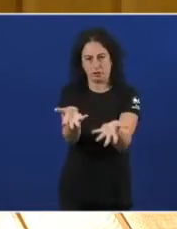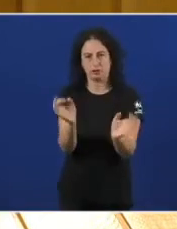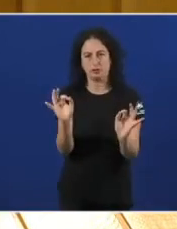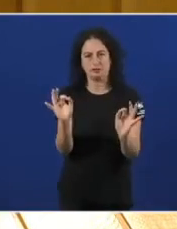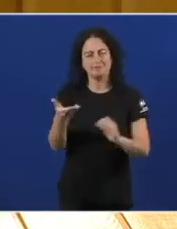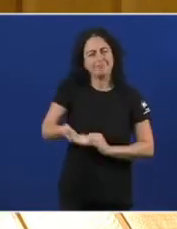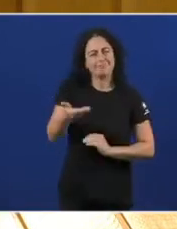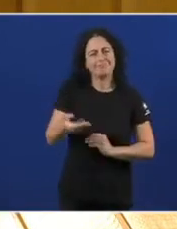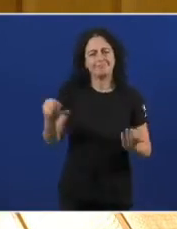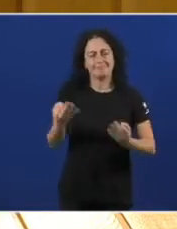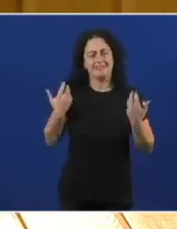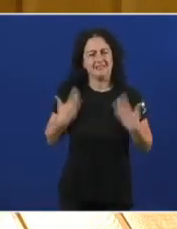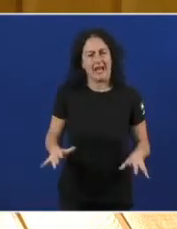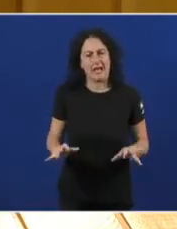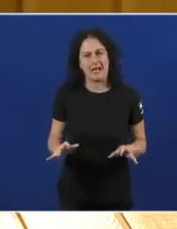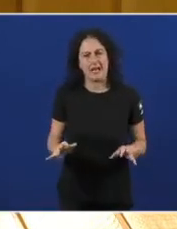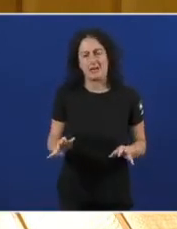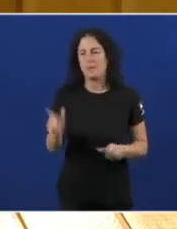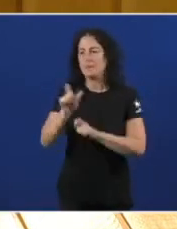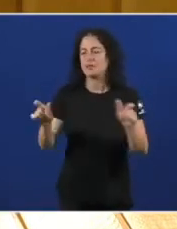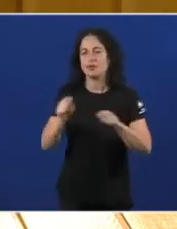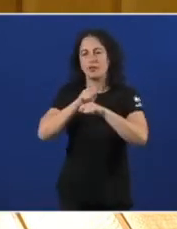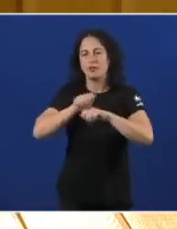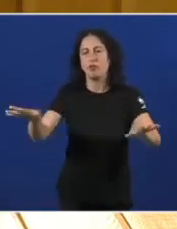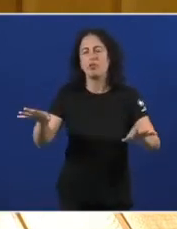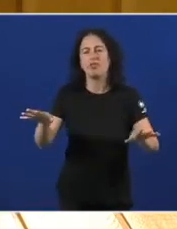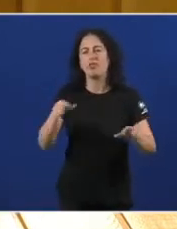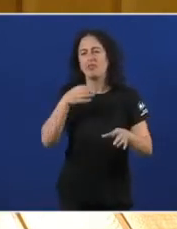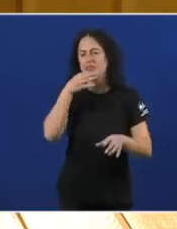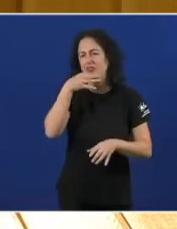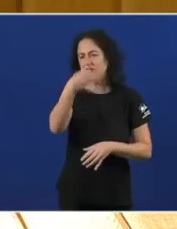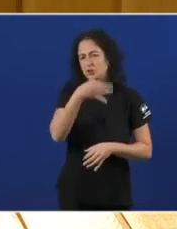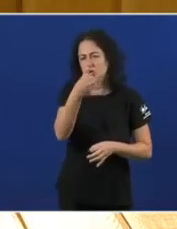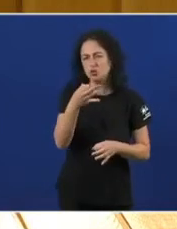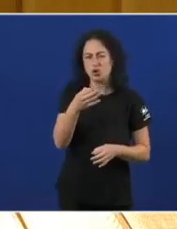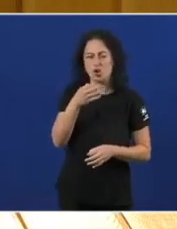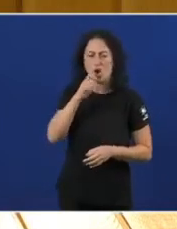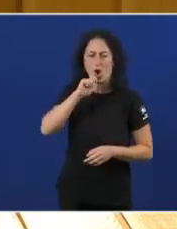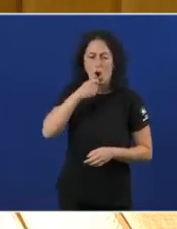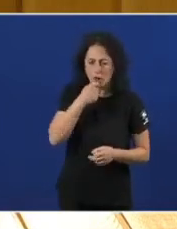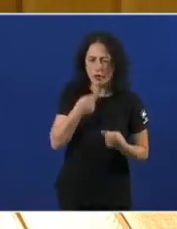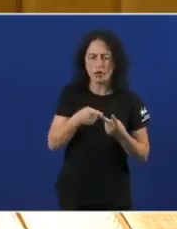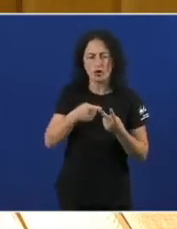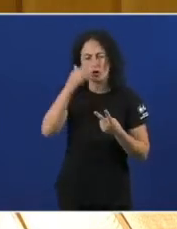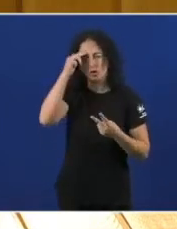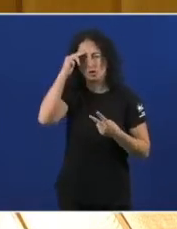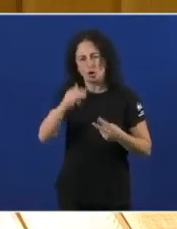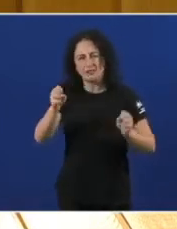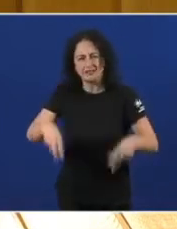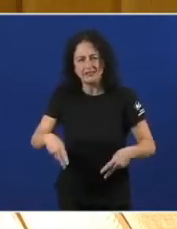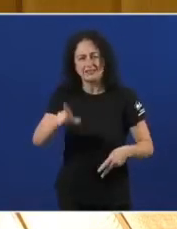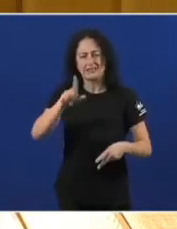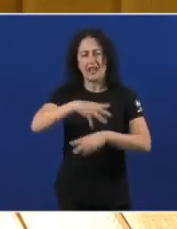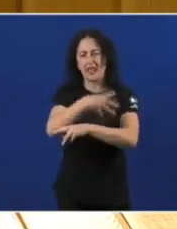a importancia De Illar A quem difunde Un discurso De odio De intolerancia De LGBTI Fobia